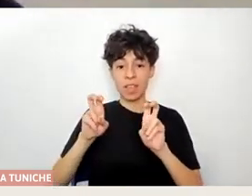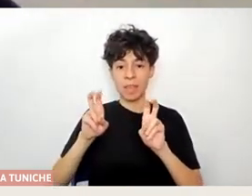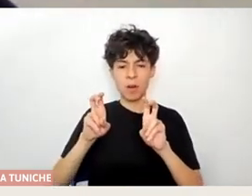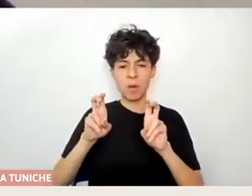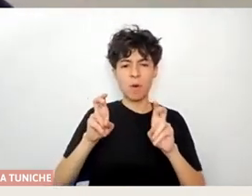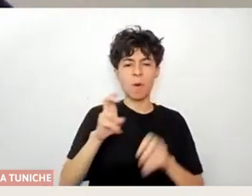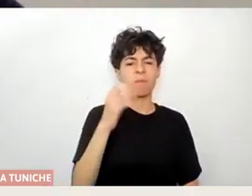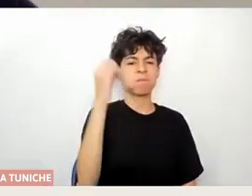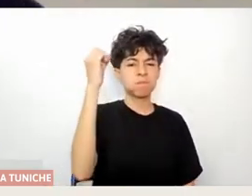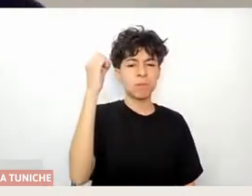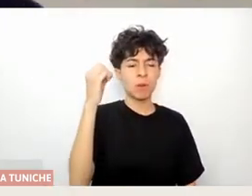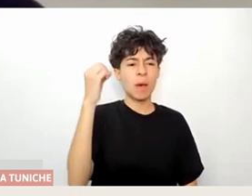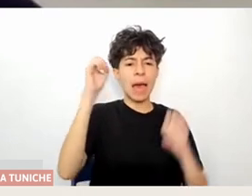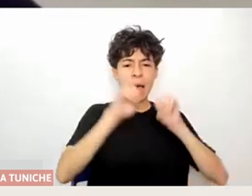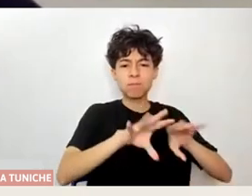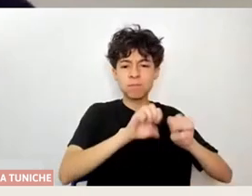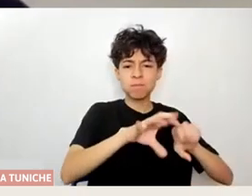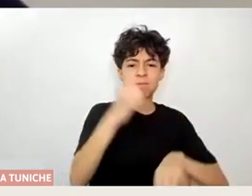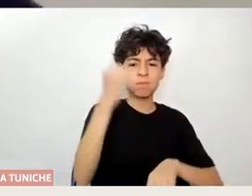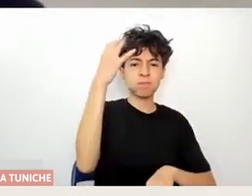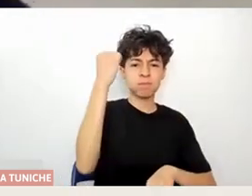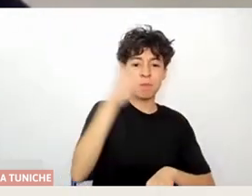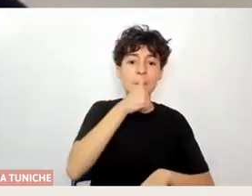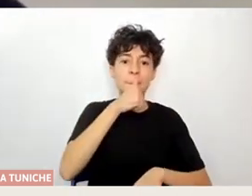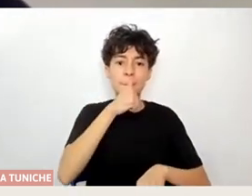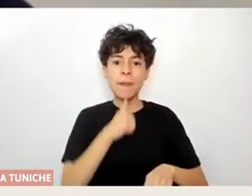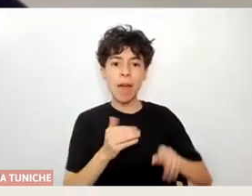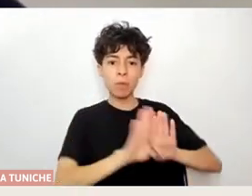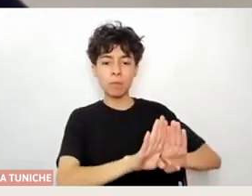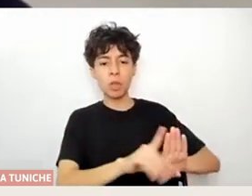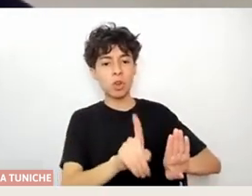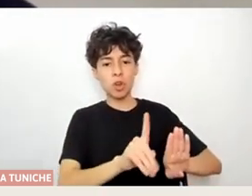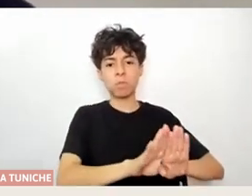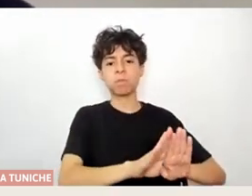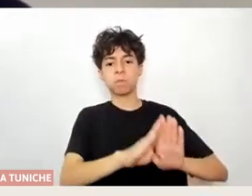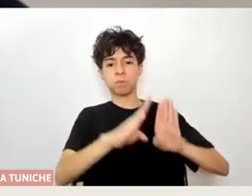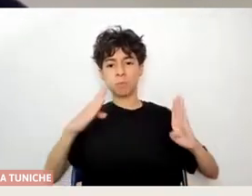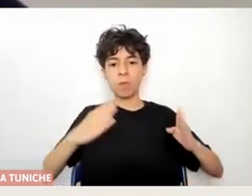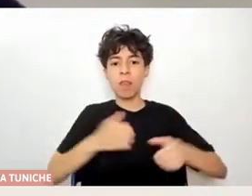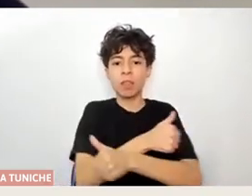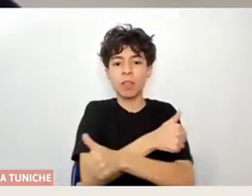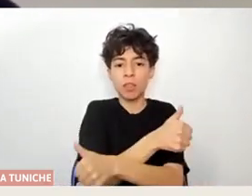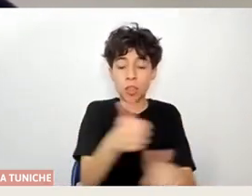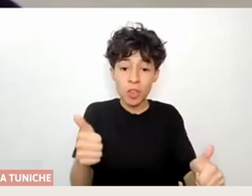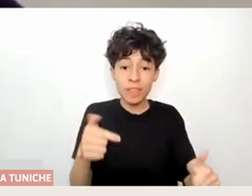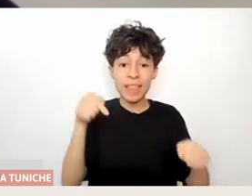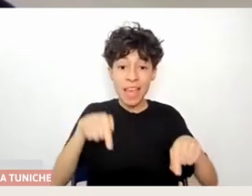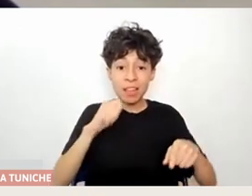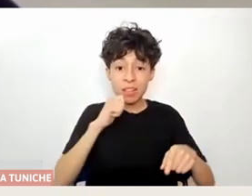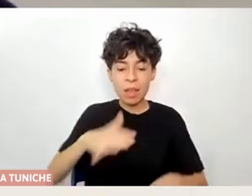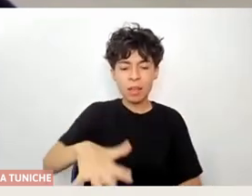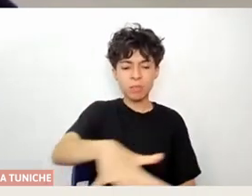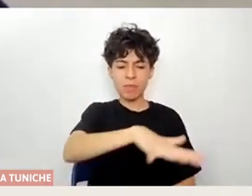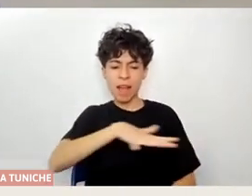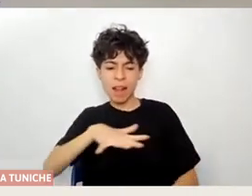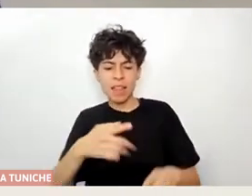conocimiento, ¿no? O sea, llevar esta idea de generar espacios de discusión, de creación, de generación de arte, de